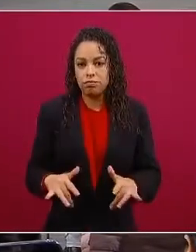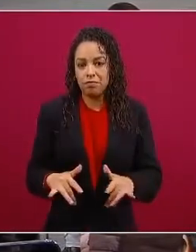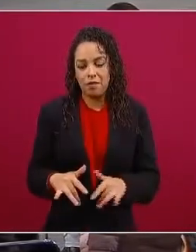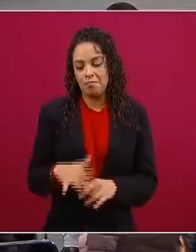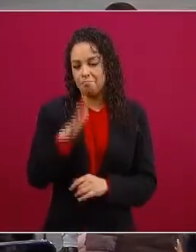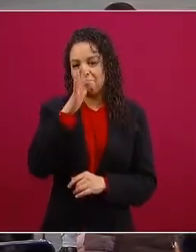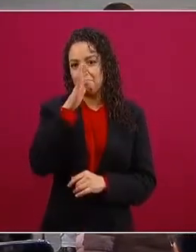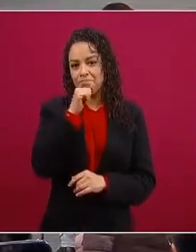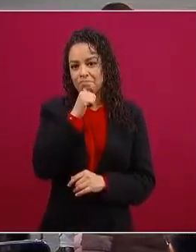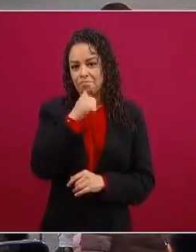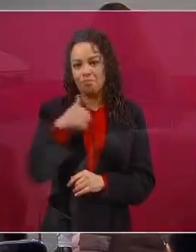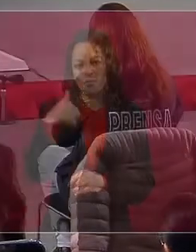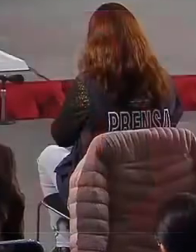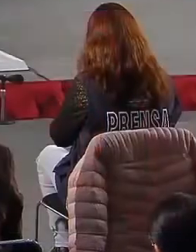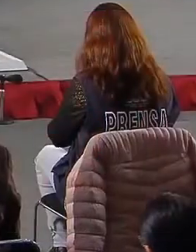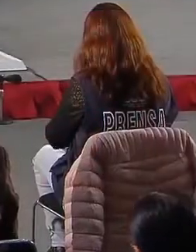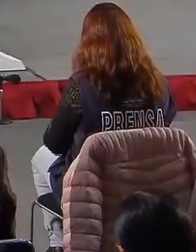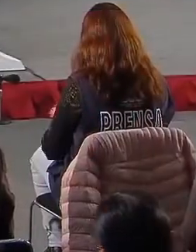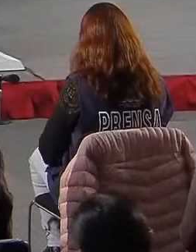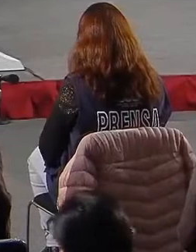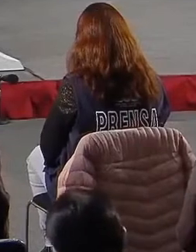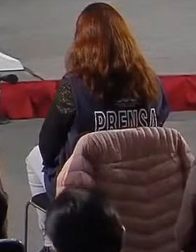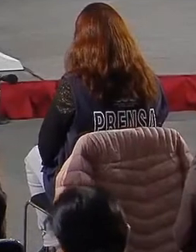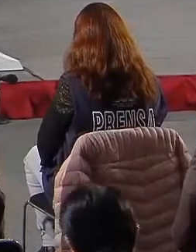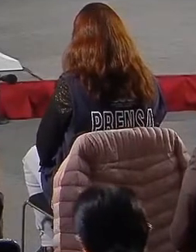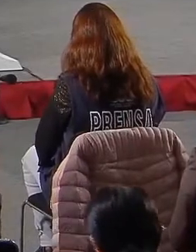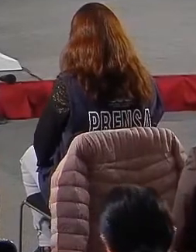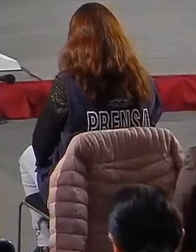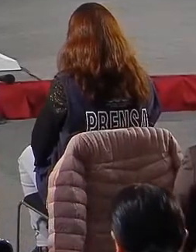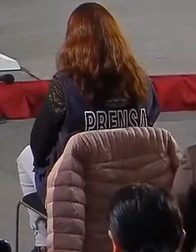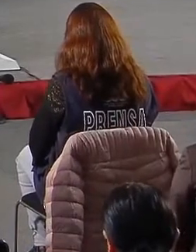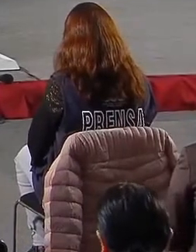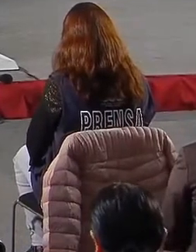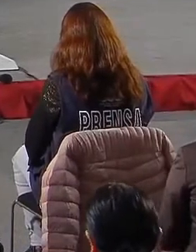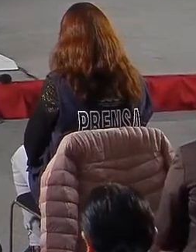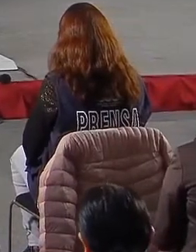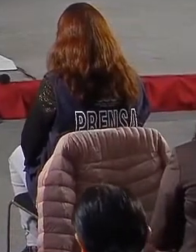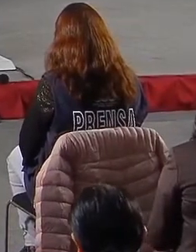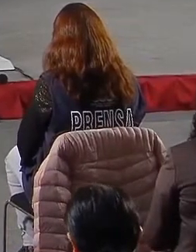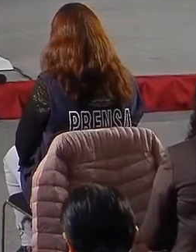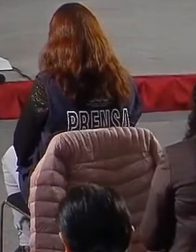lo que esté de nuestra parte aunque